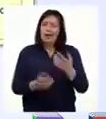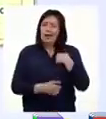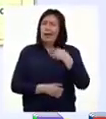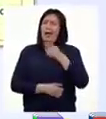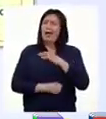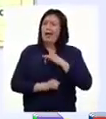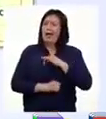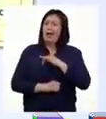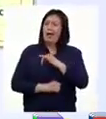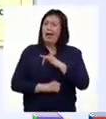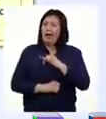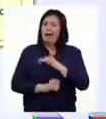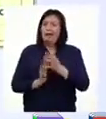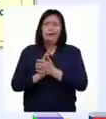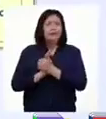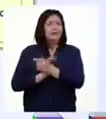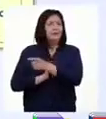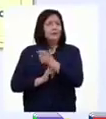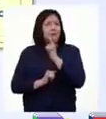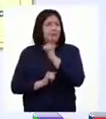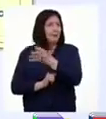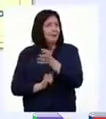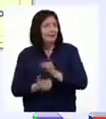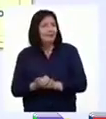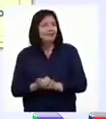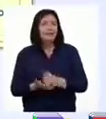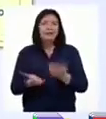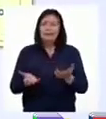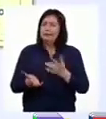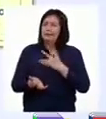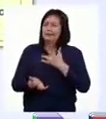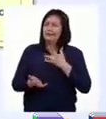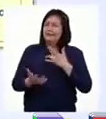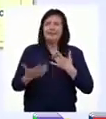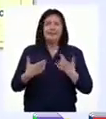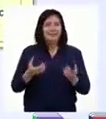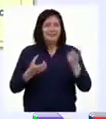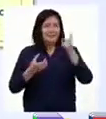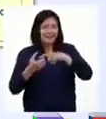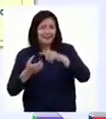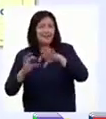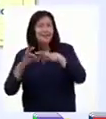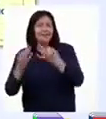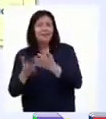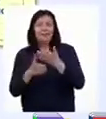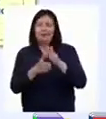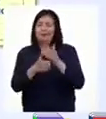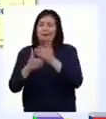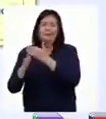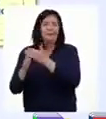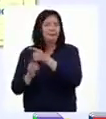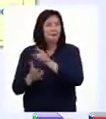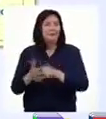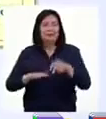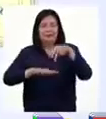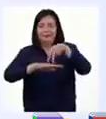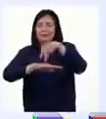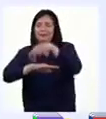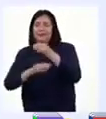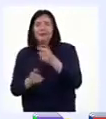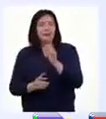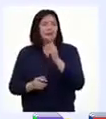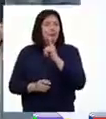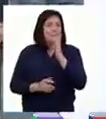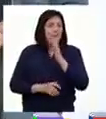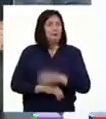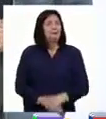Identificarse con el gran talento de sus padres. Sentirse parte de su familia al compartir el escenario con sus